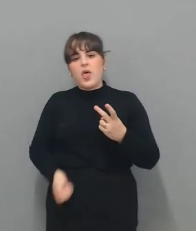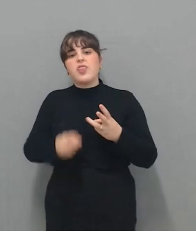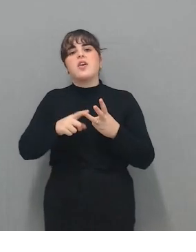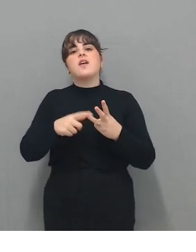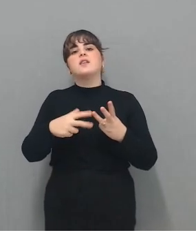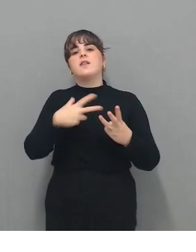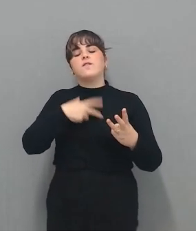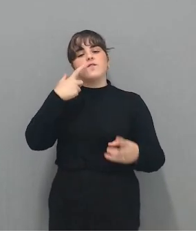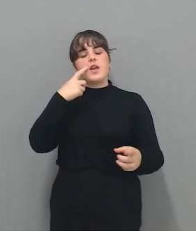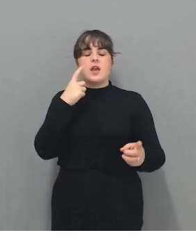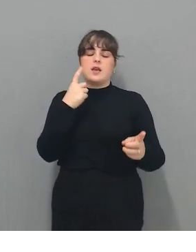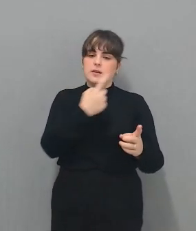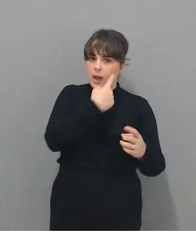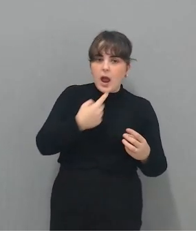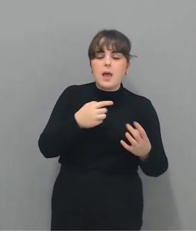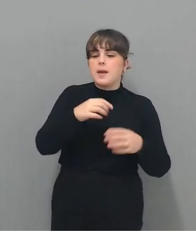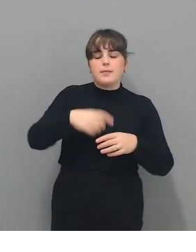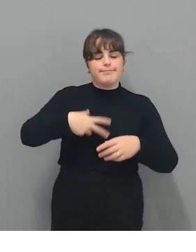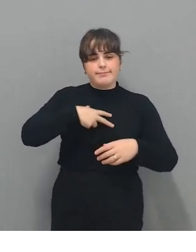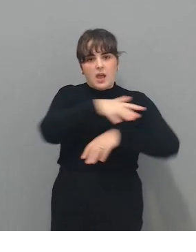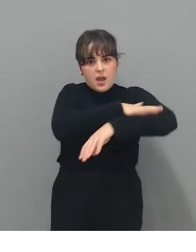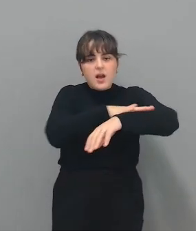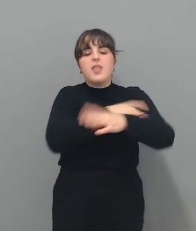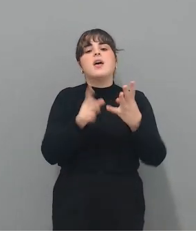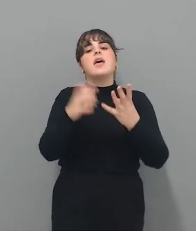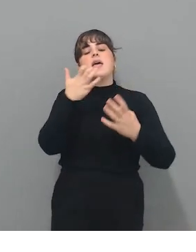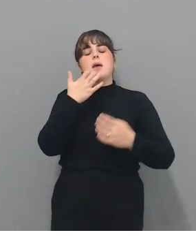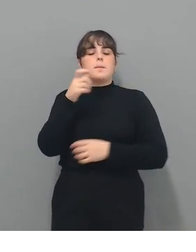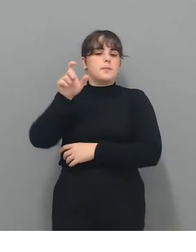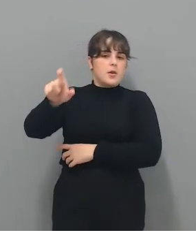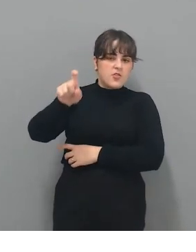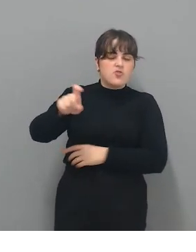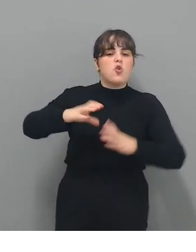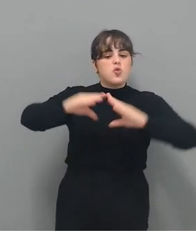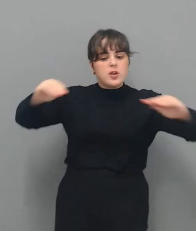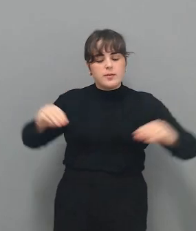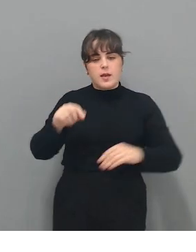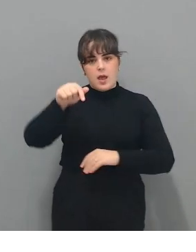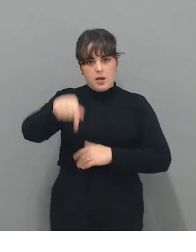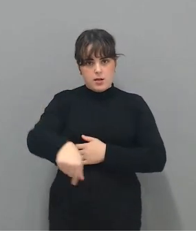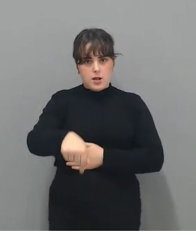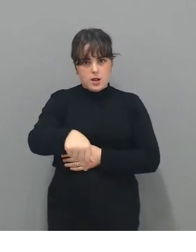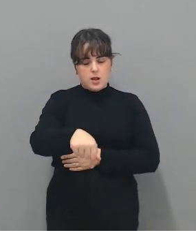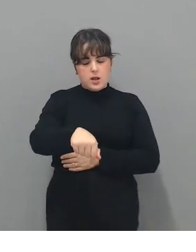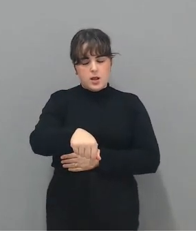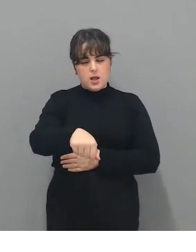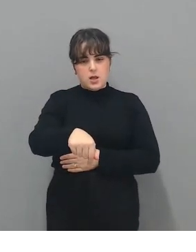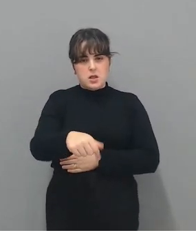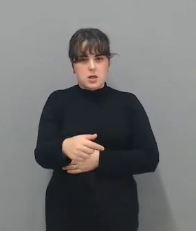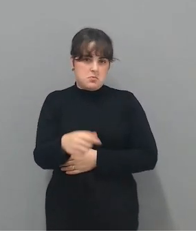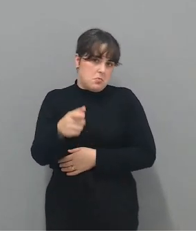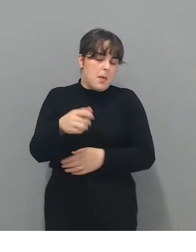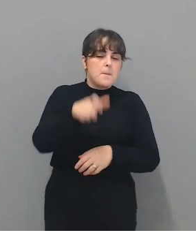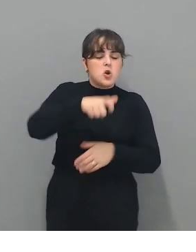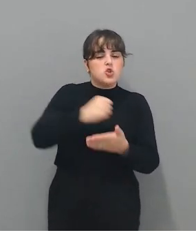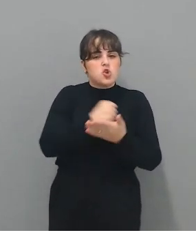como financieros, profesores de universidad. Ejemplo de ello, tenemos aquí… Hemos querido coger a unos pocos de nuestros asociados.